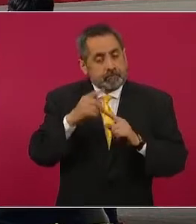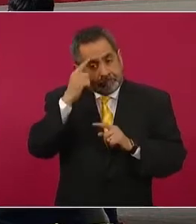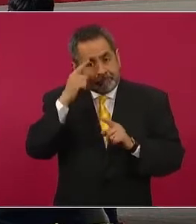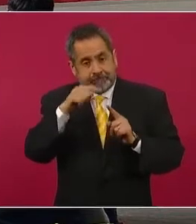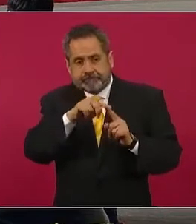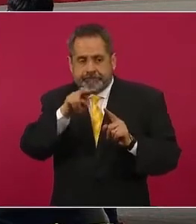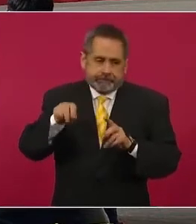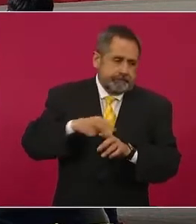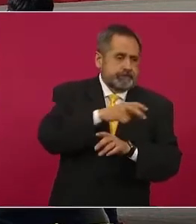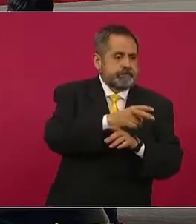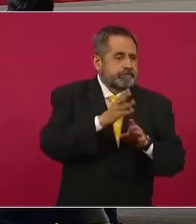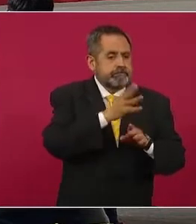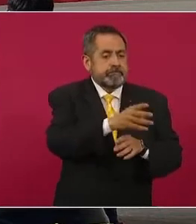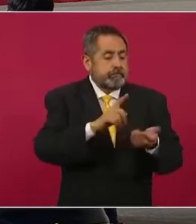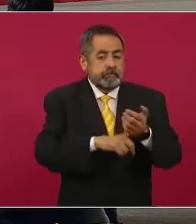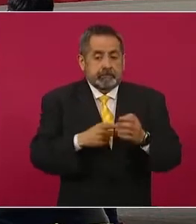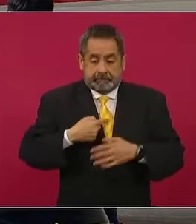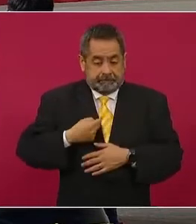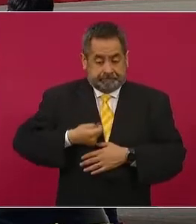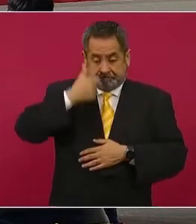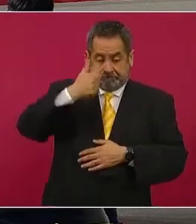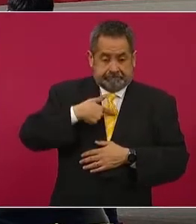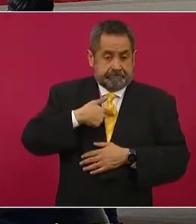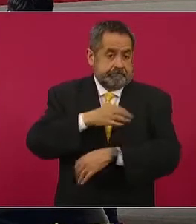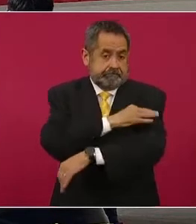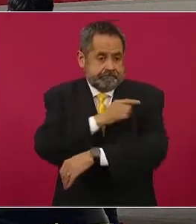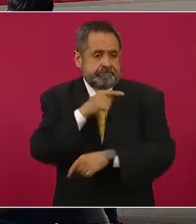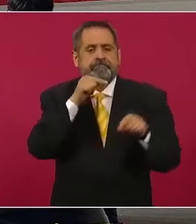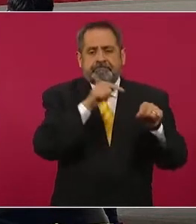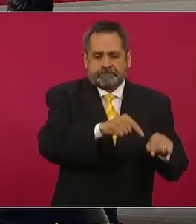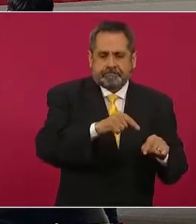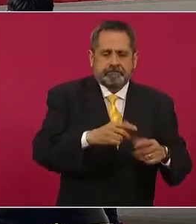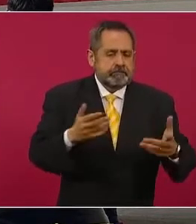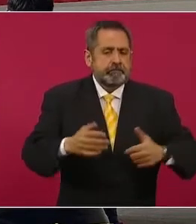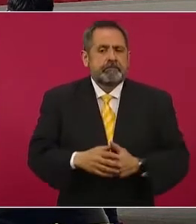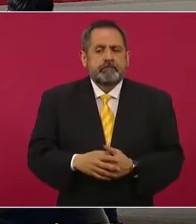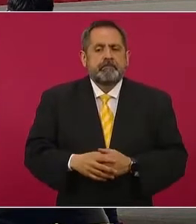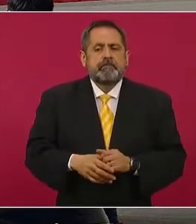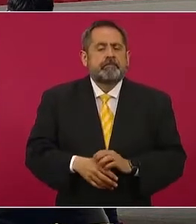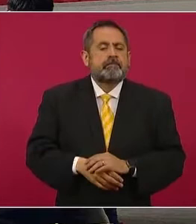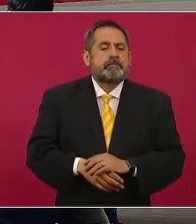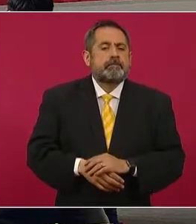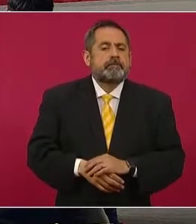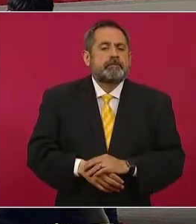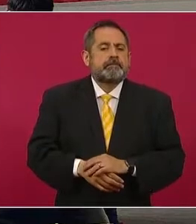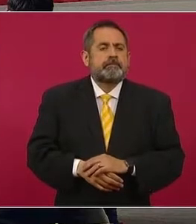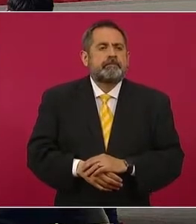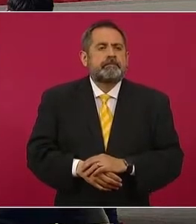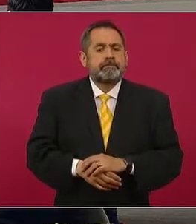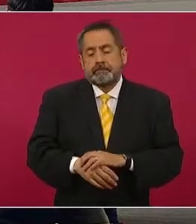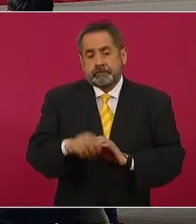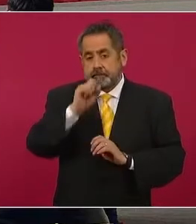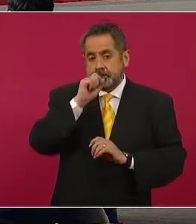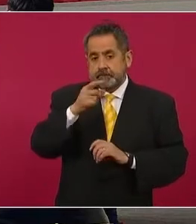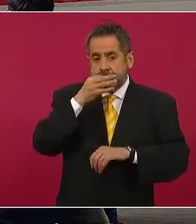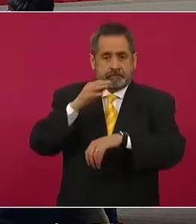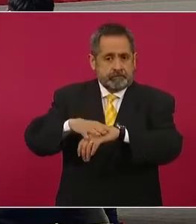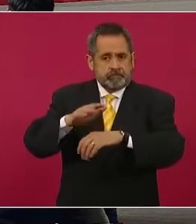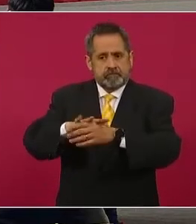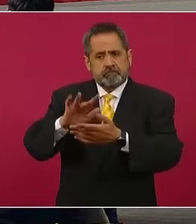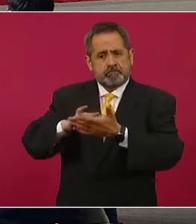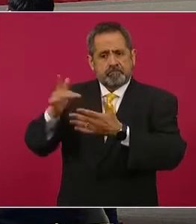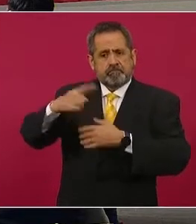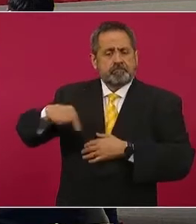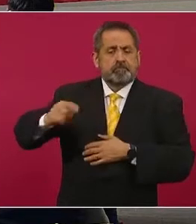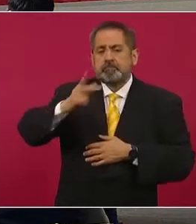atender de manera más precisa a los compañeros. También hago y aprovecho la oportunidad para agradecer a